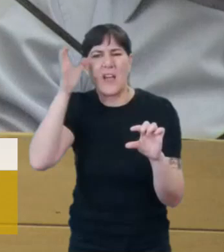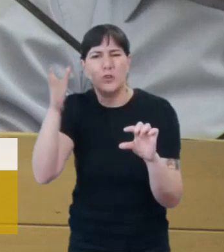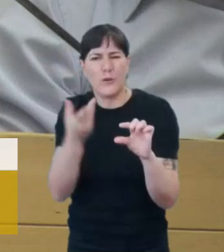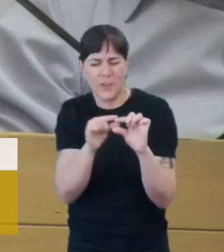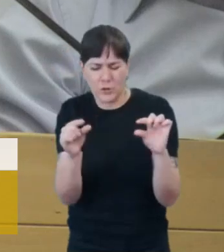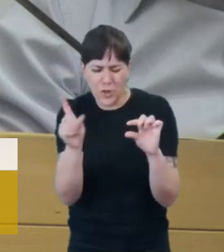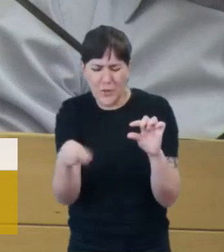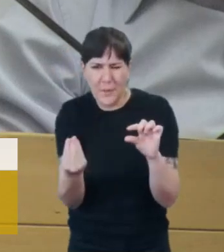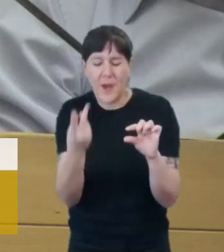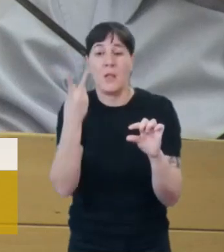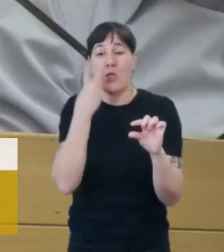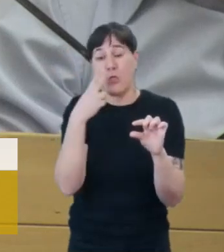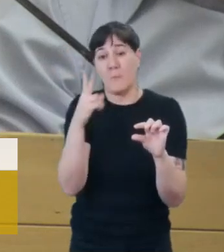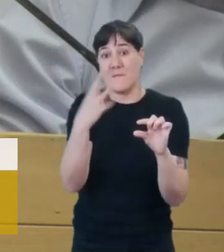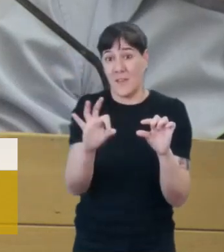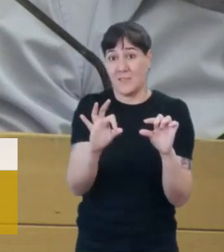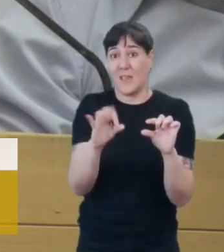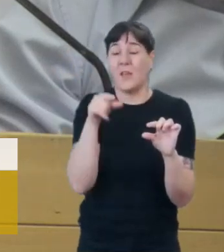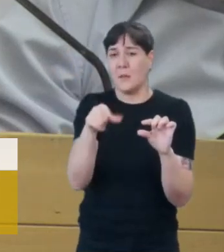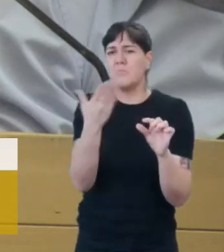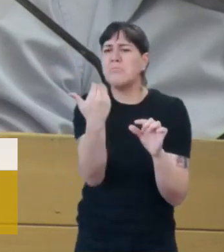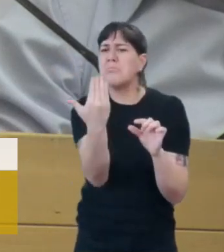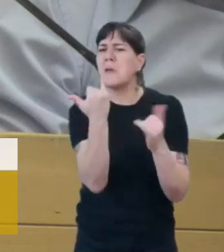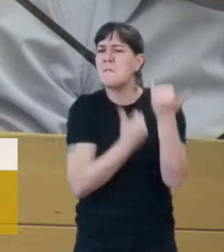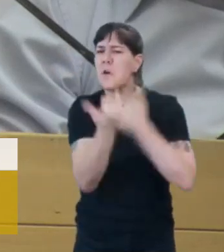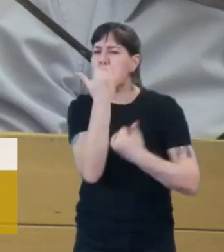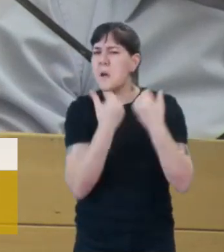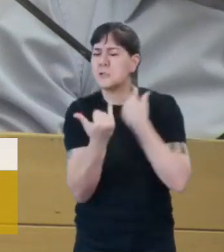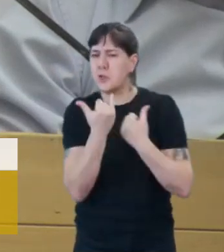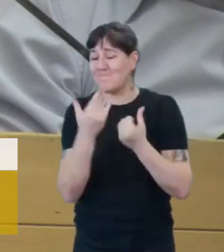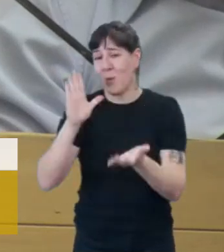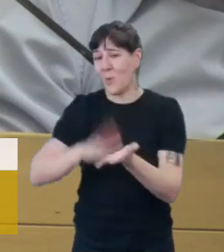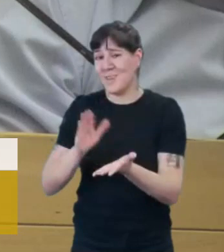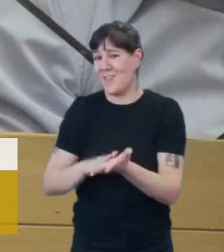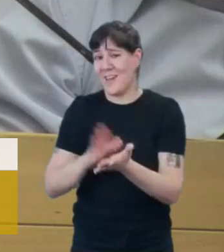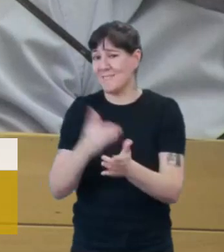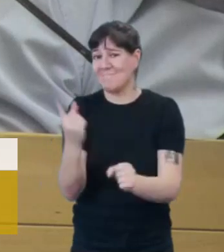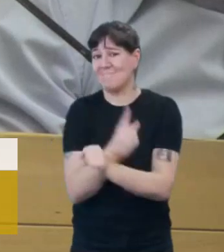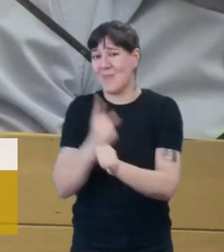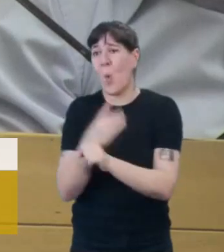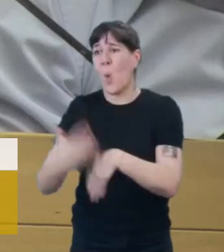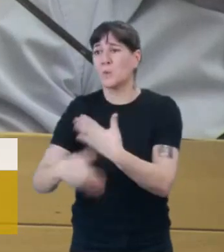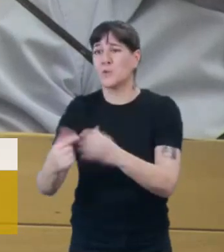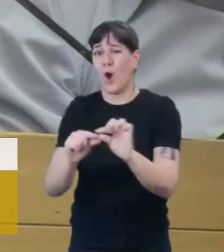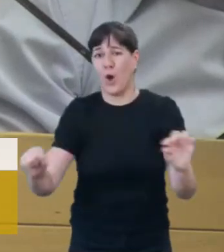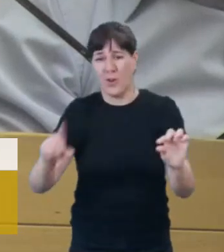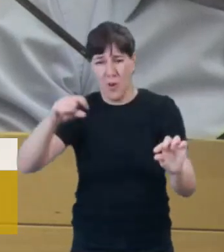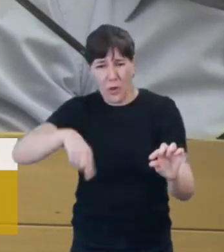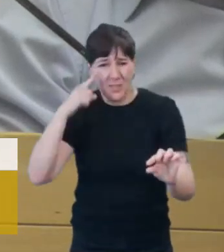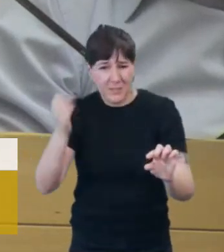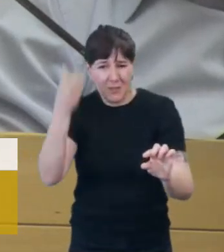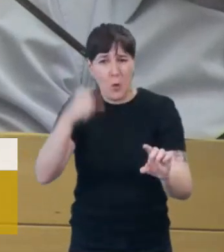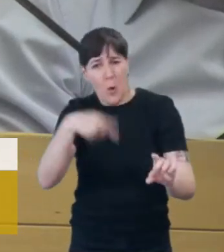la UEPC fue quien solicitó esta información, no se pudo justificar el uso, hoy creamos otro fondo parecido,